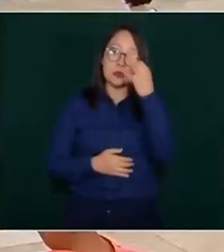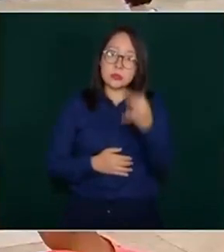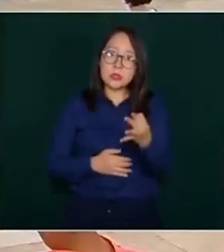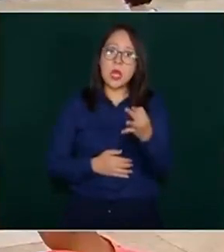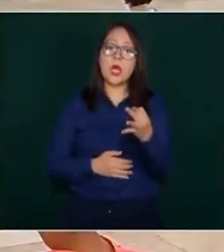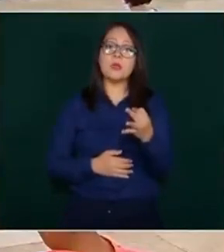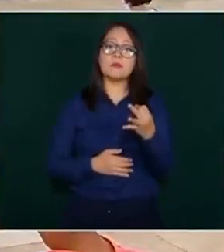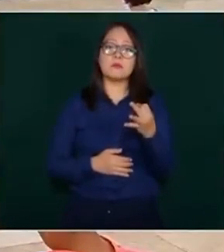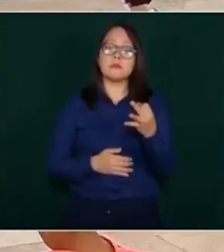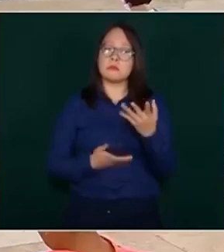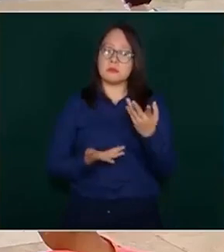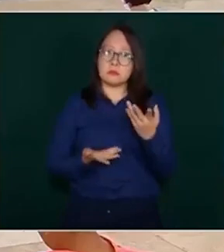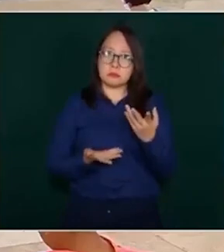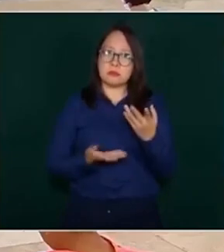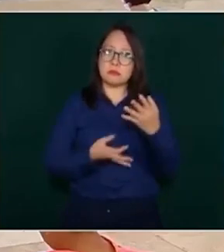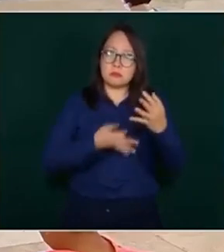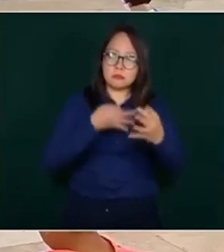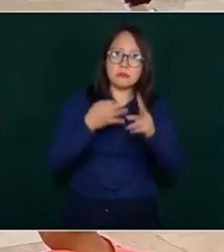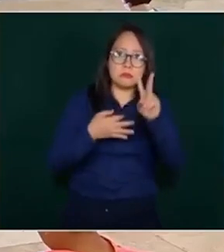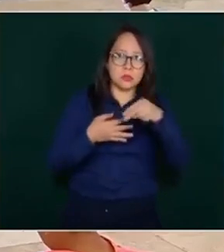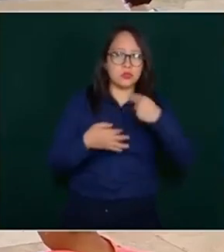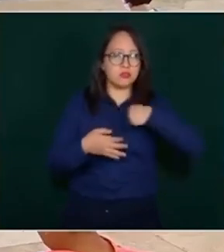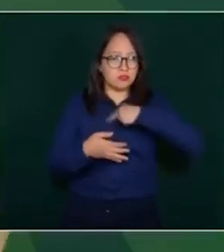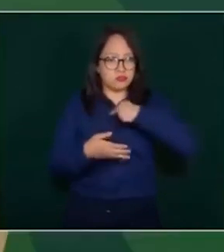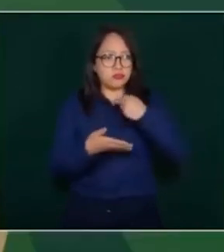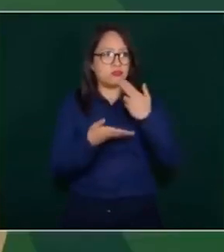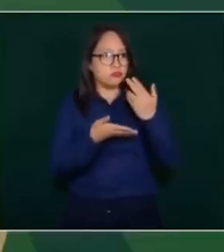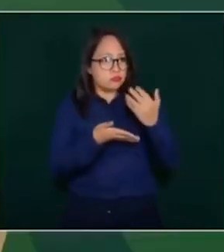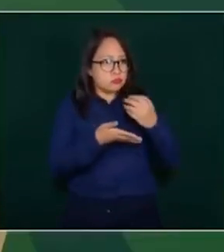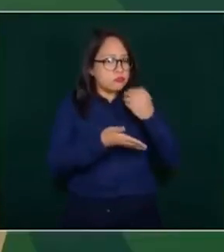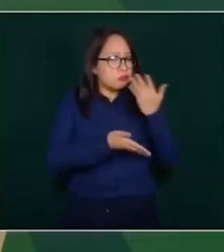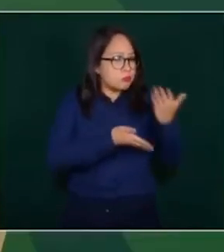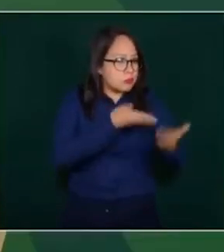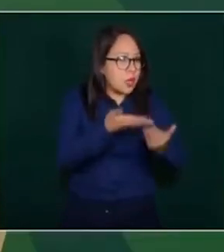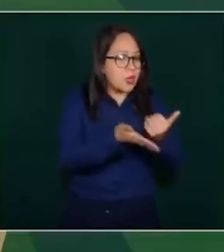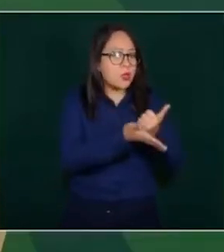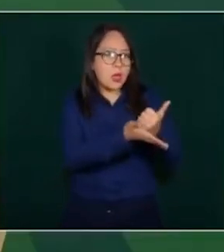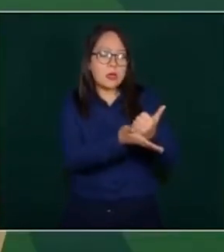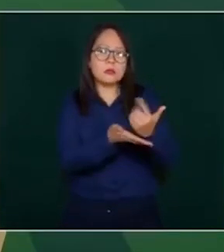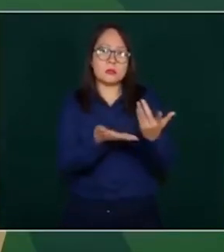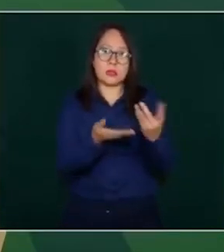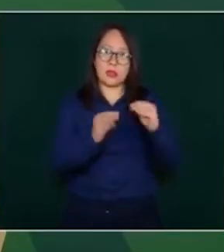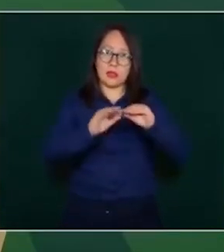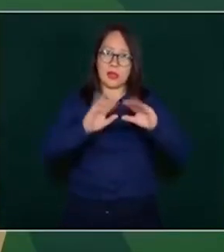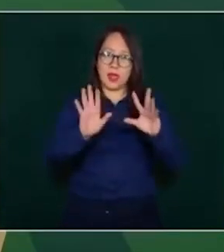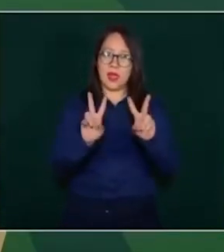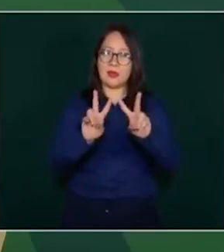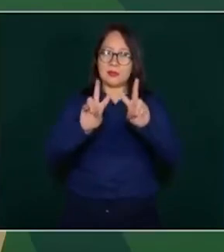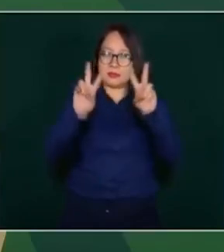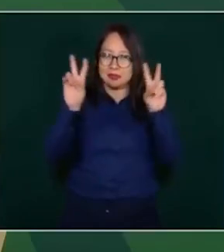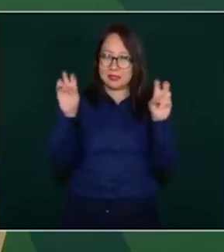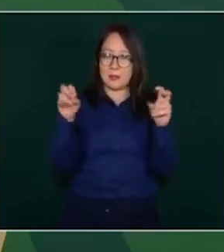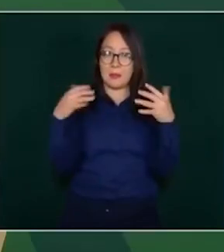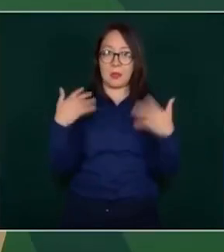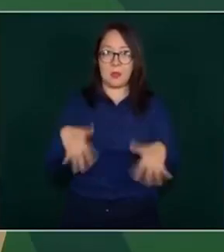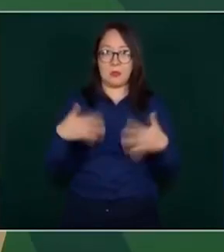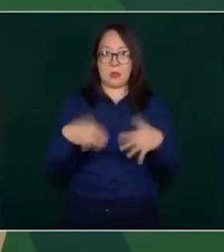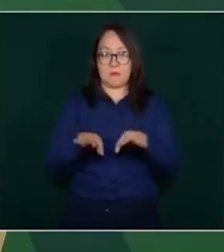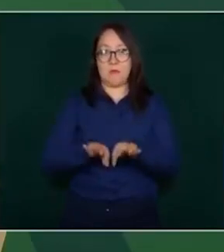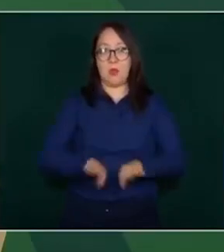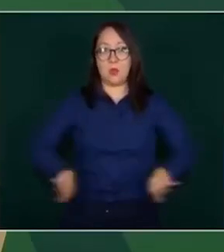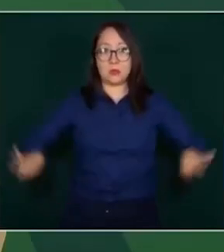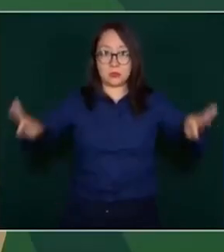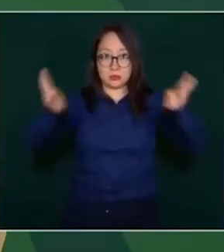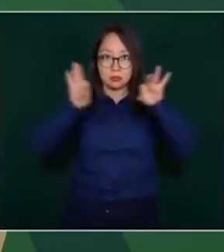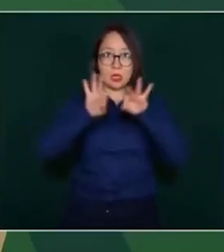esta disposición, pero también, dada la naturaleza del tema, dada la alta relevancia que el tema